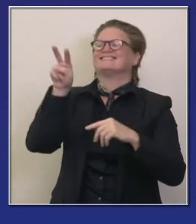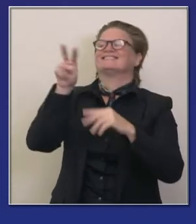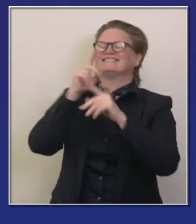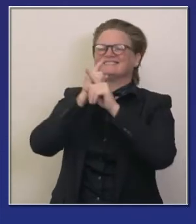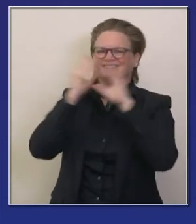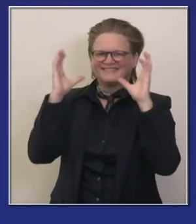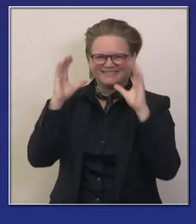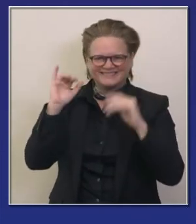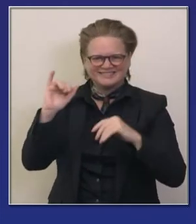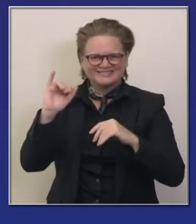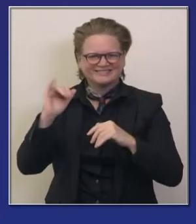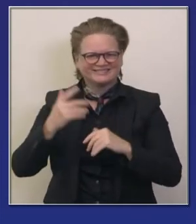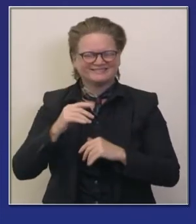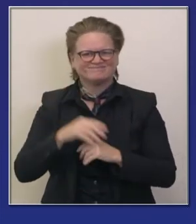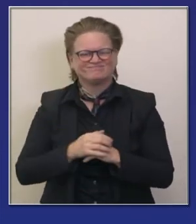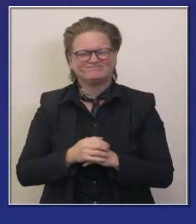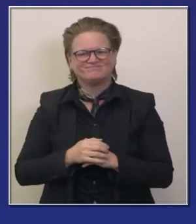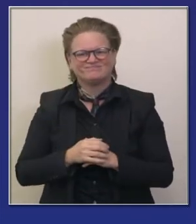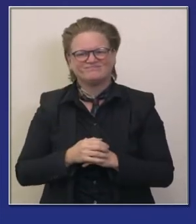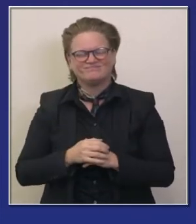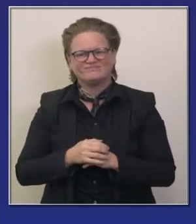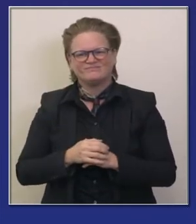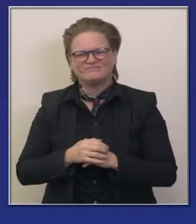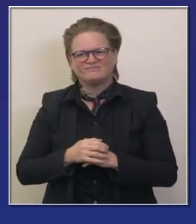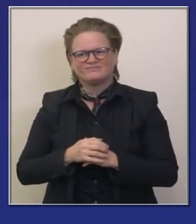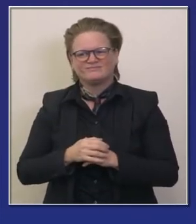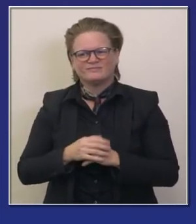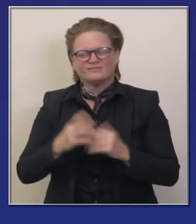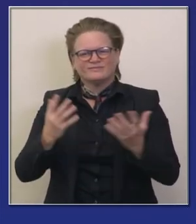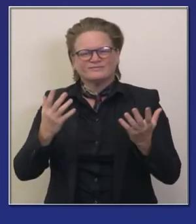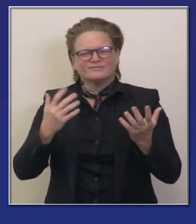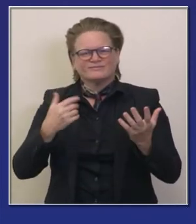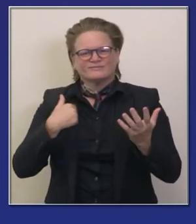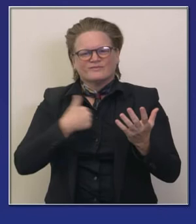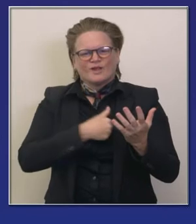seis pies de distancia mantenga a sus amigos seguros